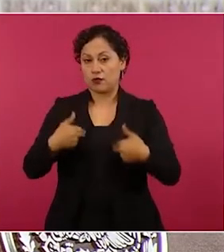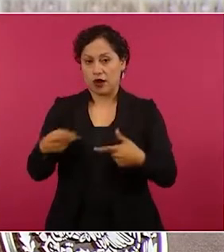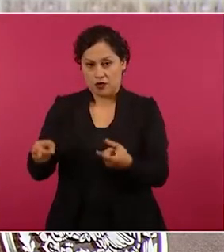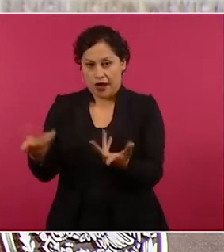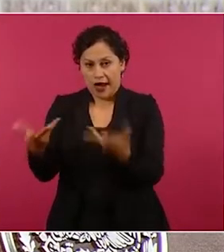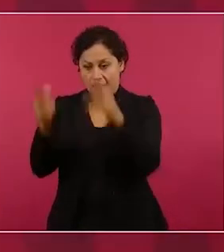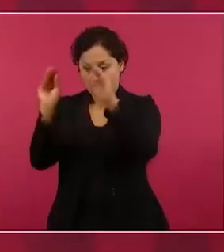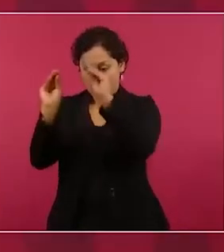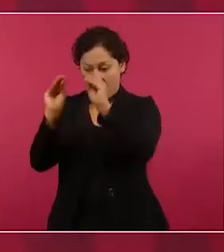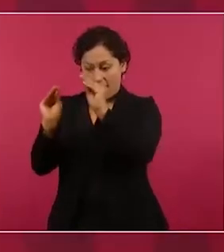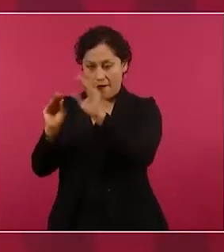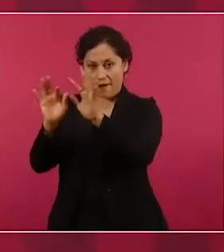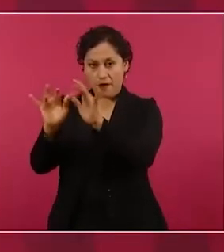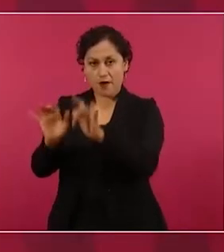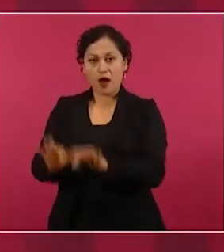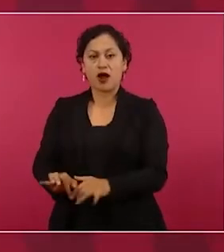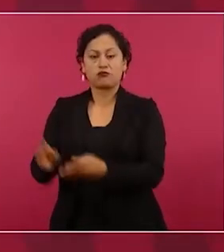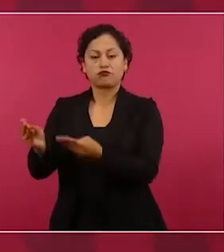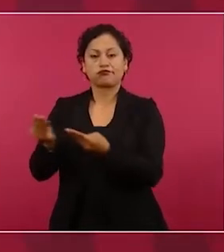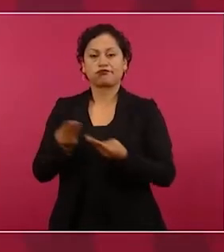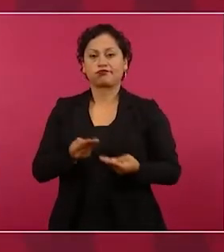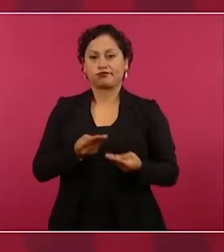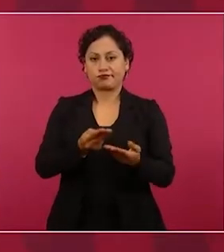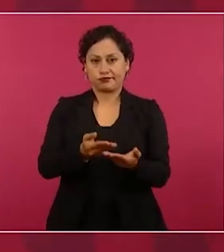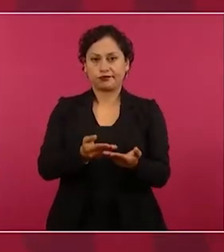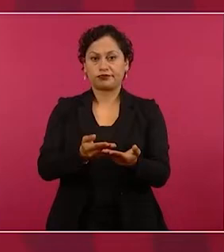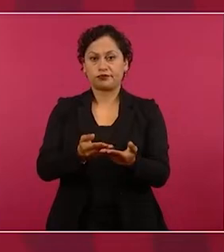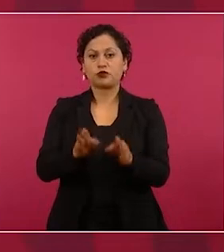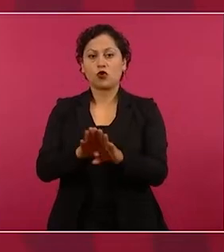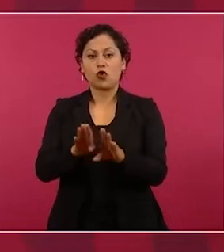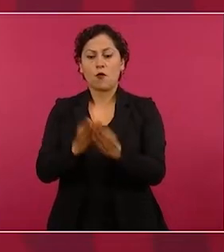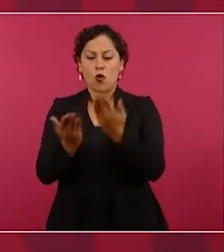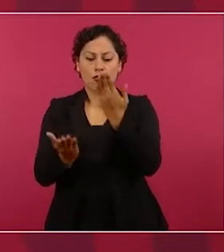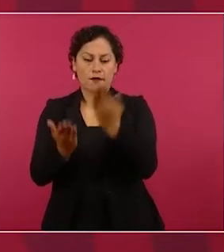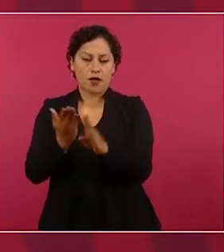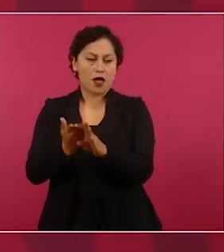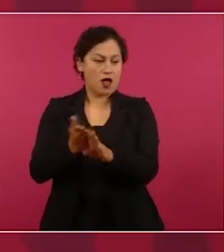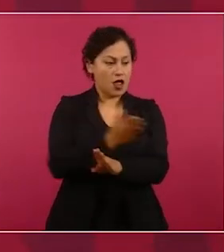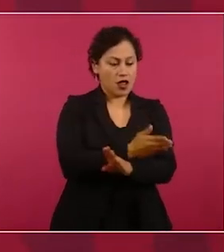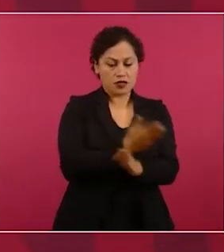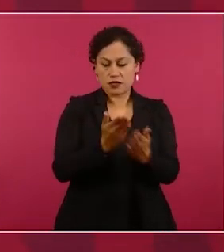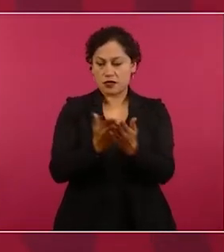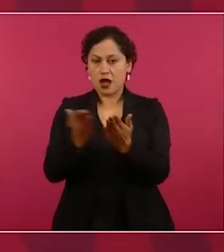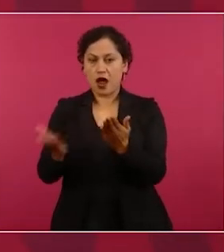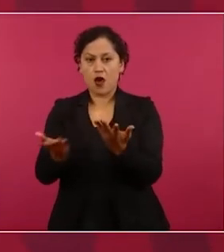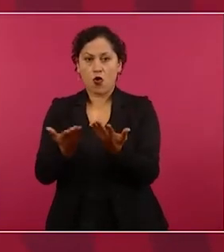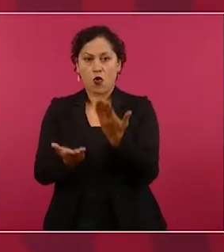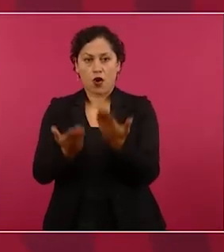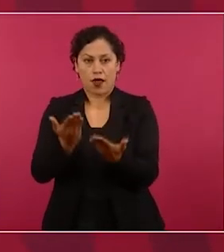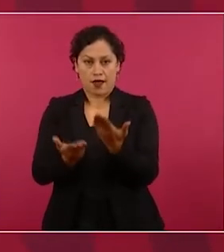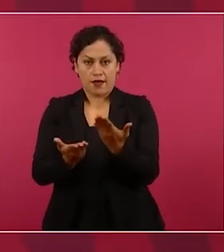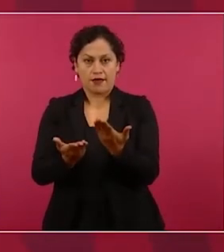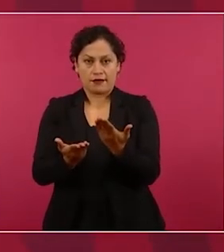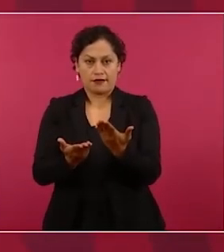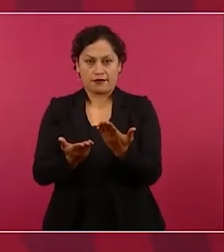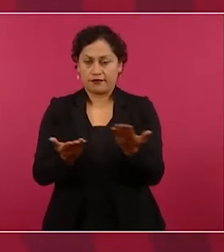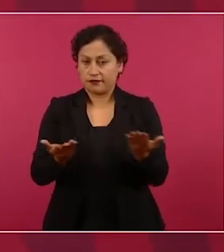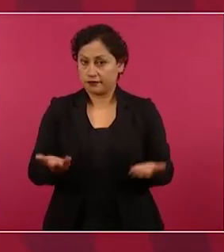antes y ahora y se van a dar cuenta